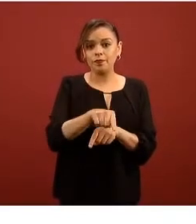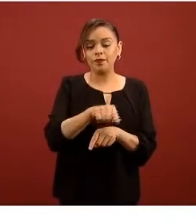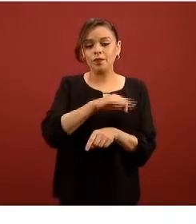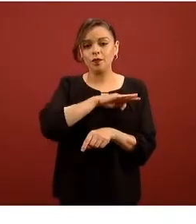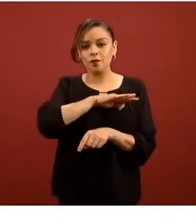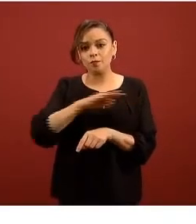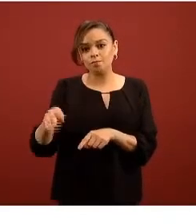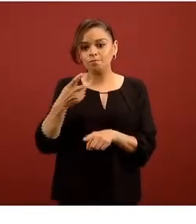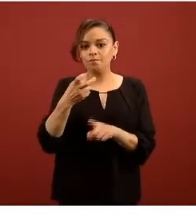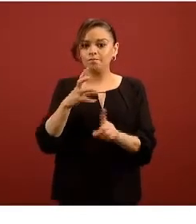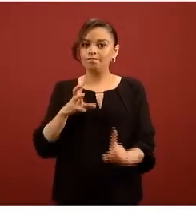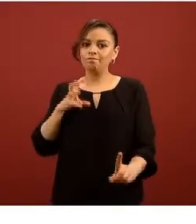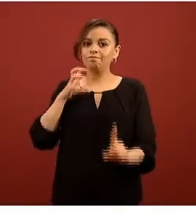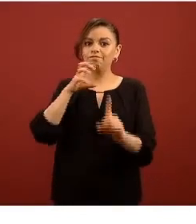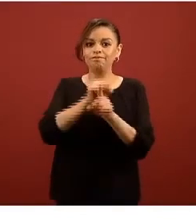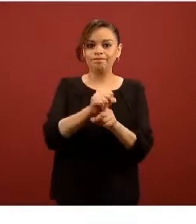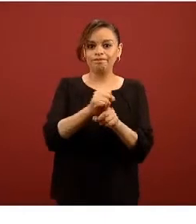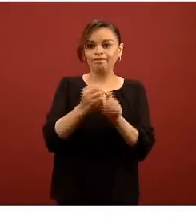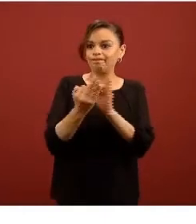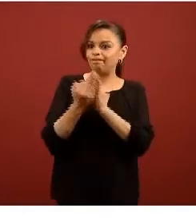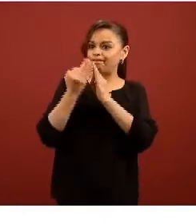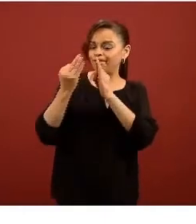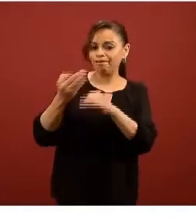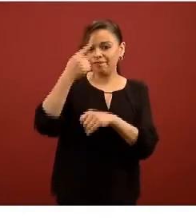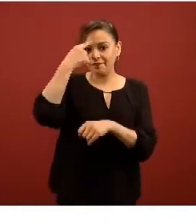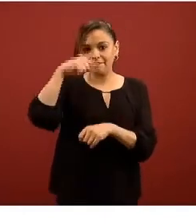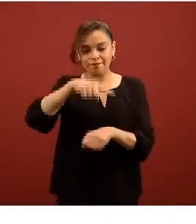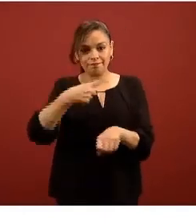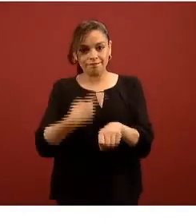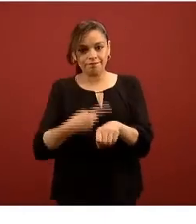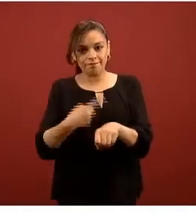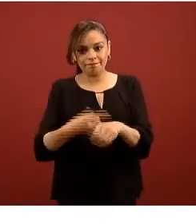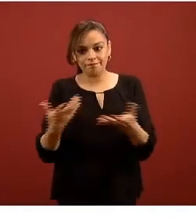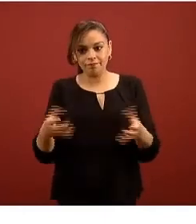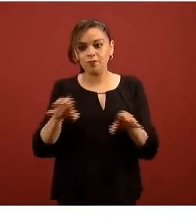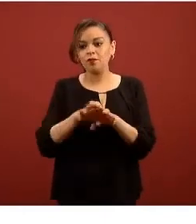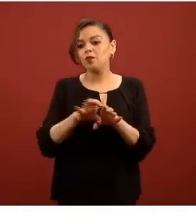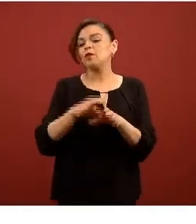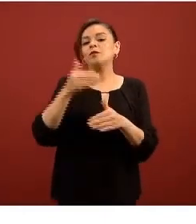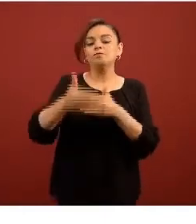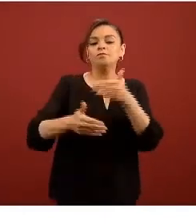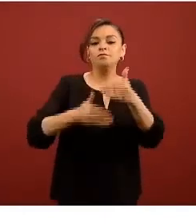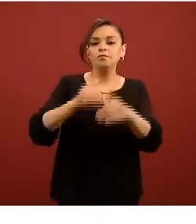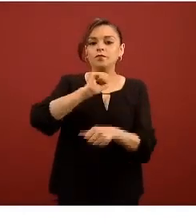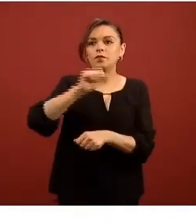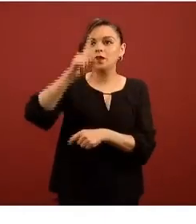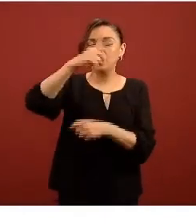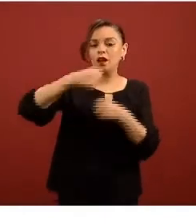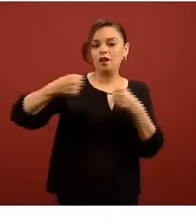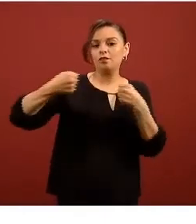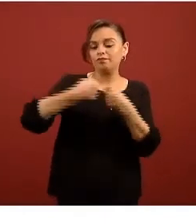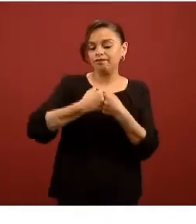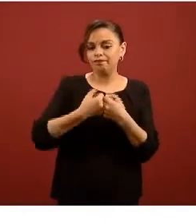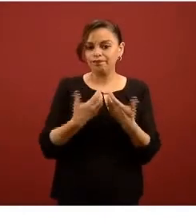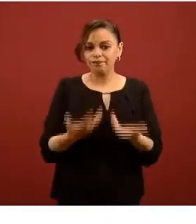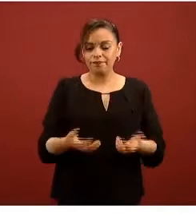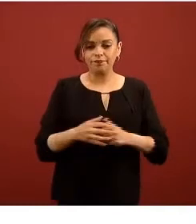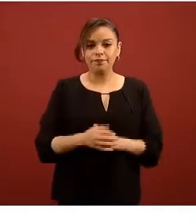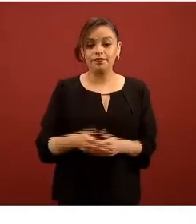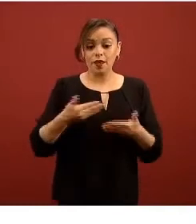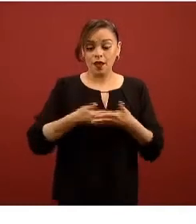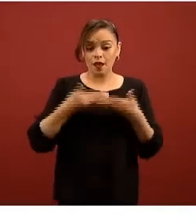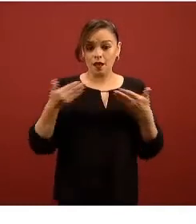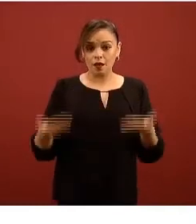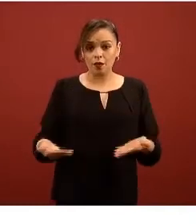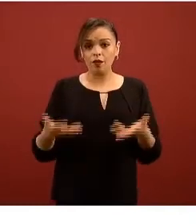enfrentar estos retos abandono de la ciencia básica de frontera y un sector privado que hasta ahora ha aportado una